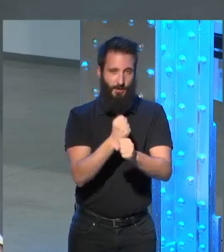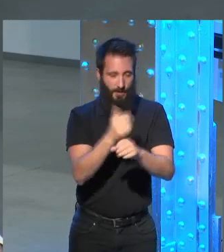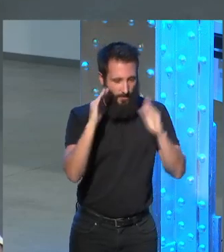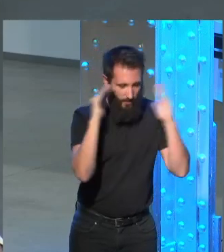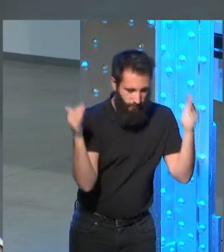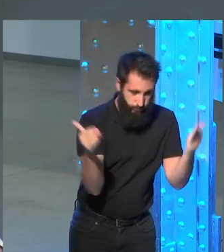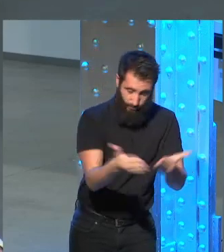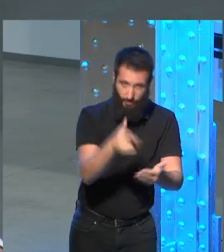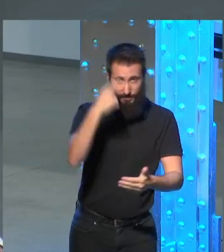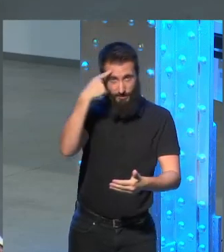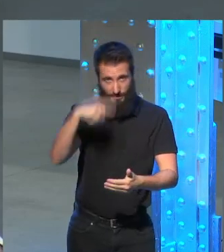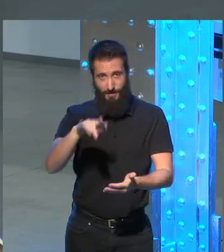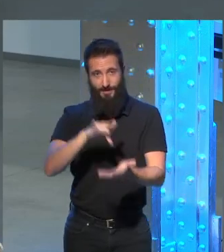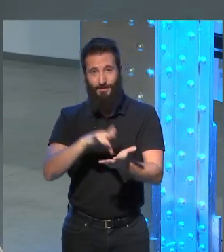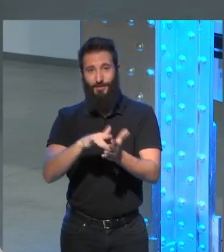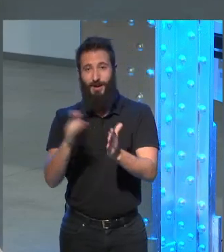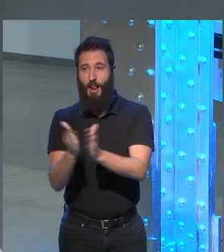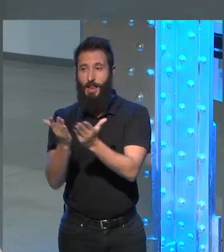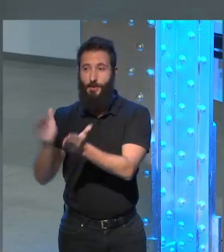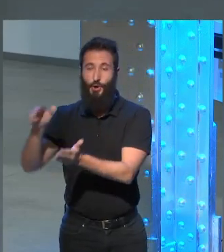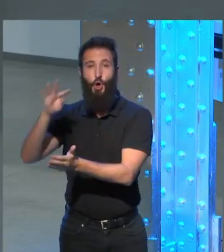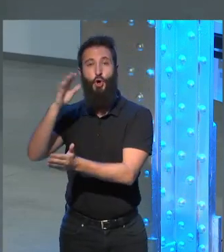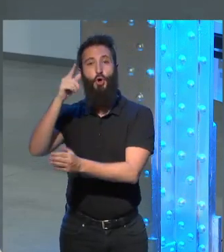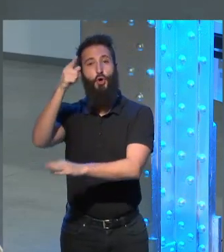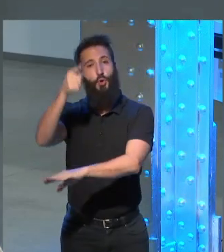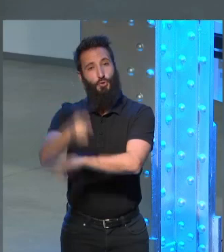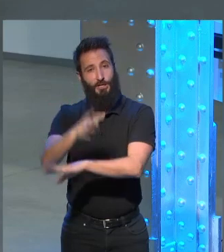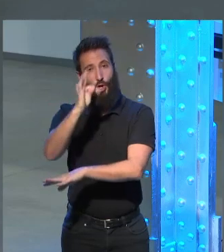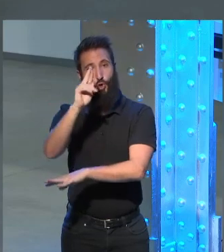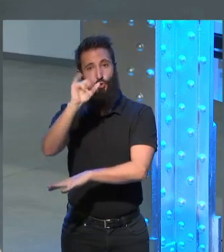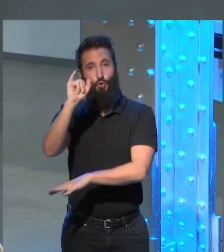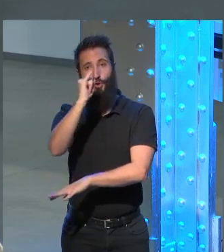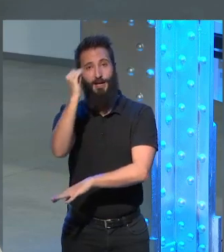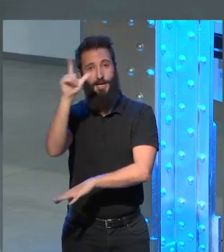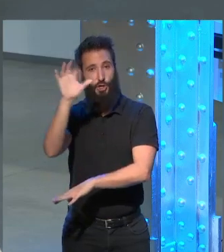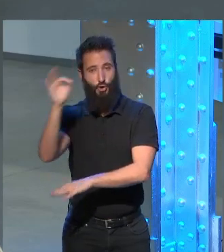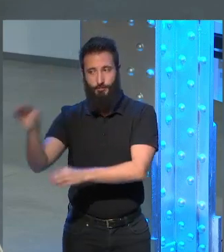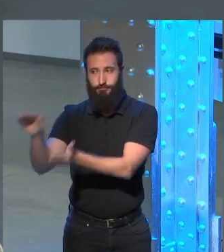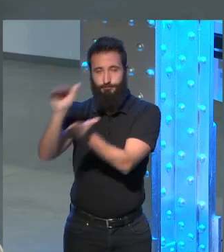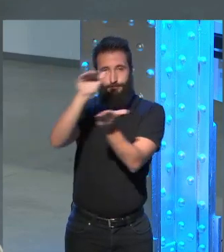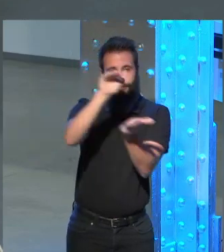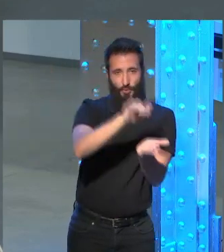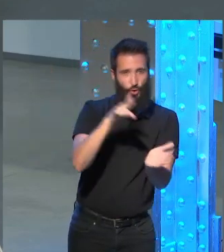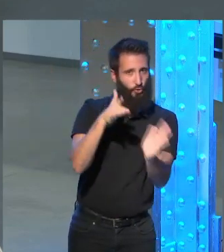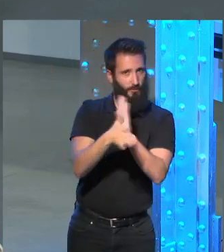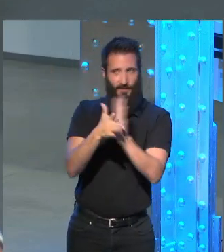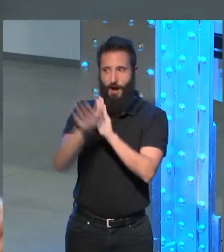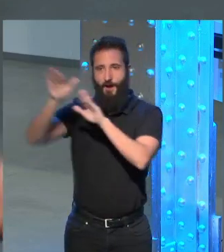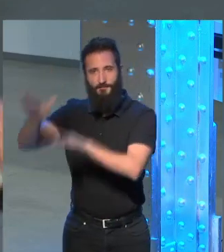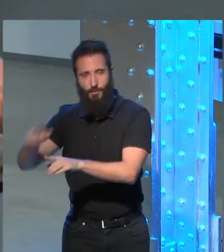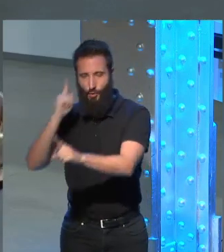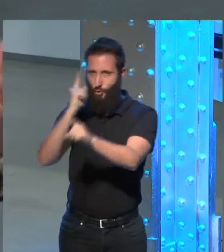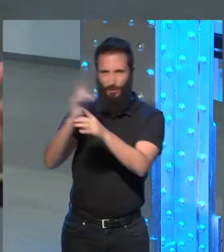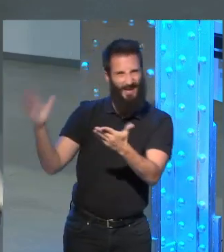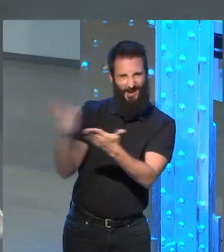una buena cantidad de libros sobre la época de Trujillo tanto de trujillistas como de antetrujillistas y finalmente